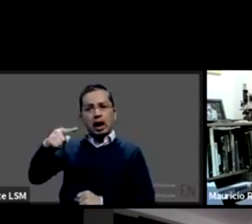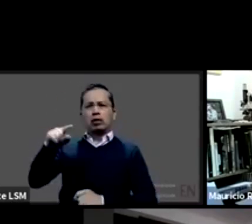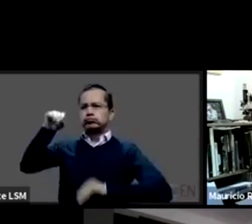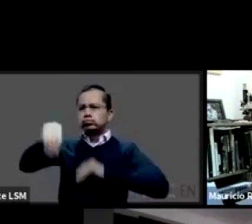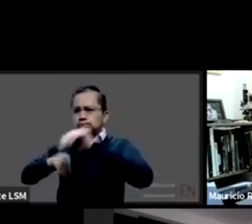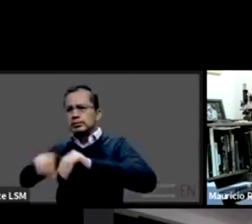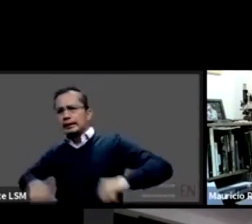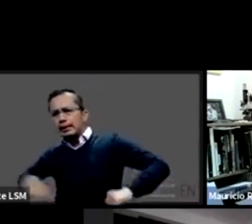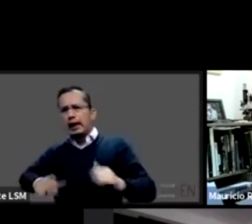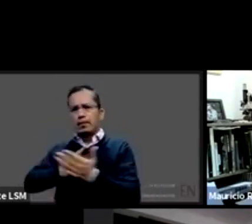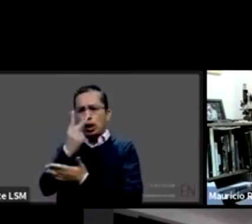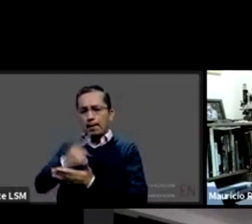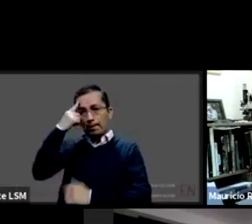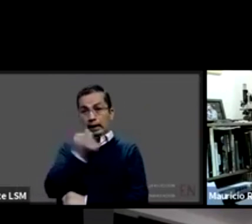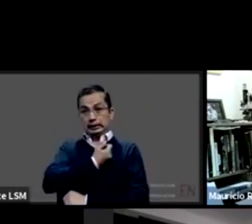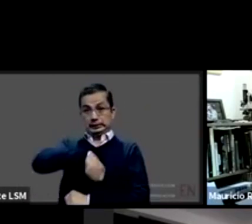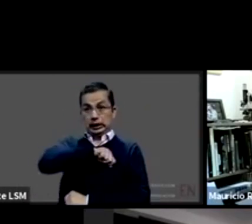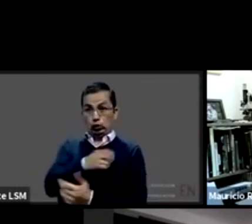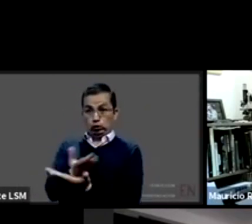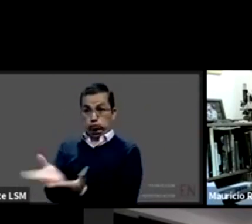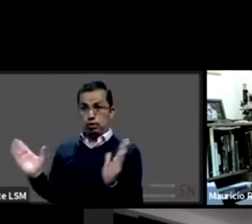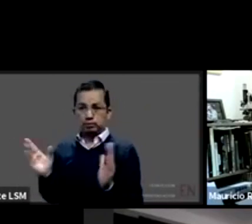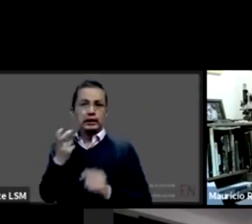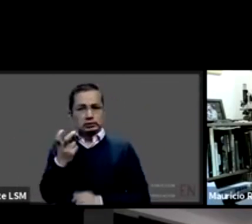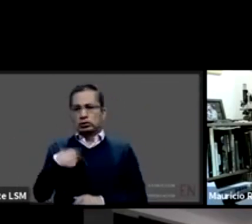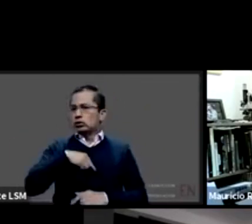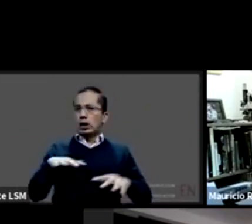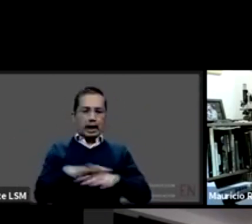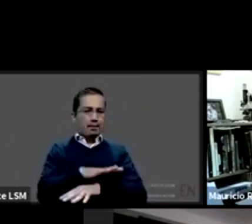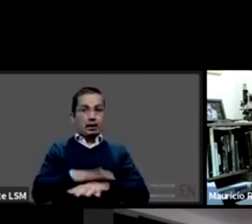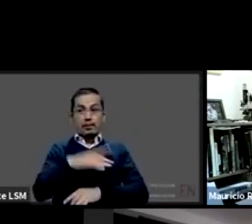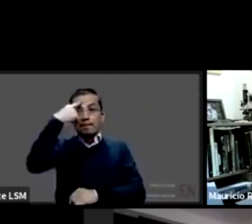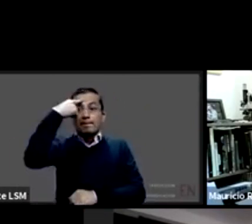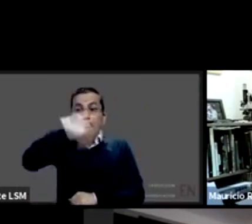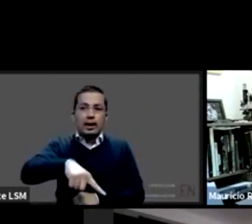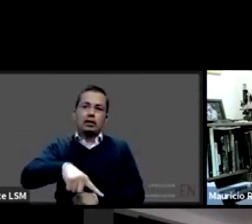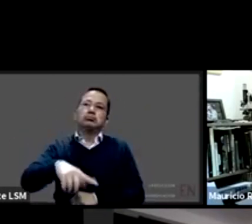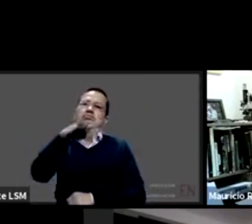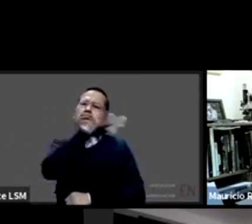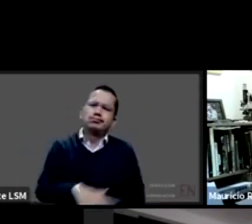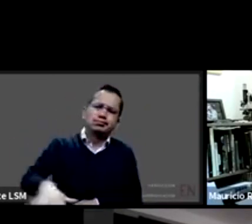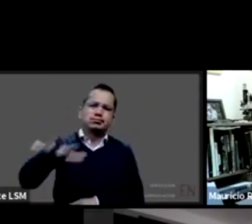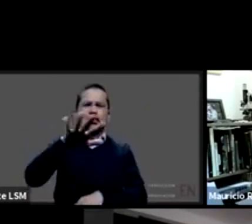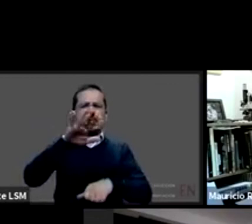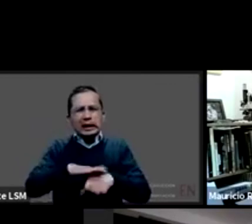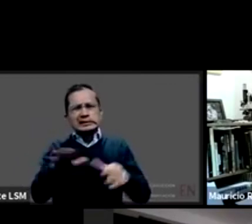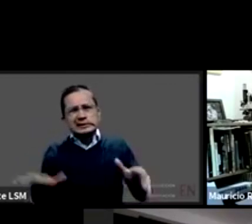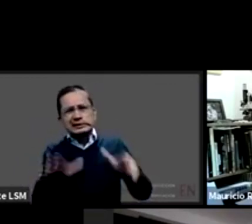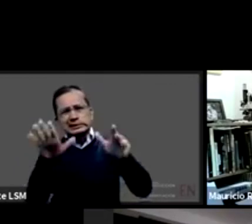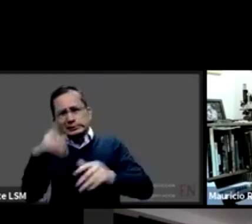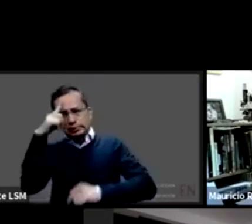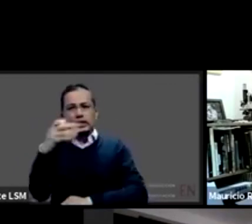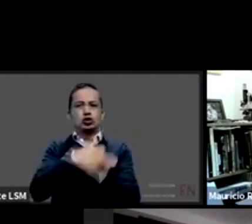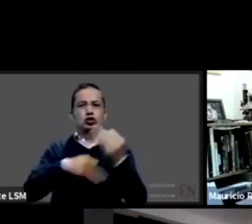para solucionar este tipo de problemas lo más importante lo mejor es no estamos solos